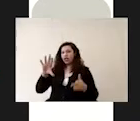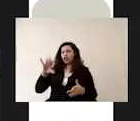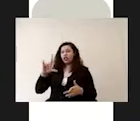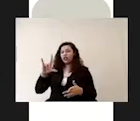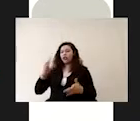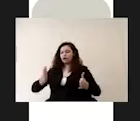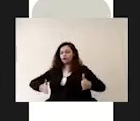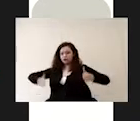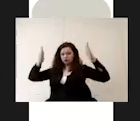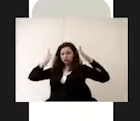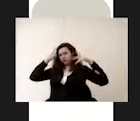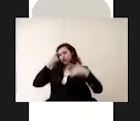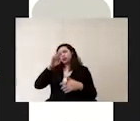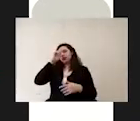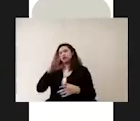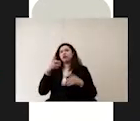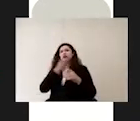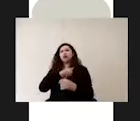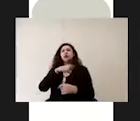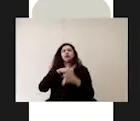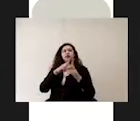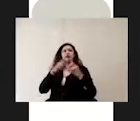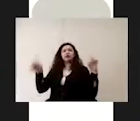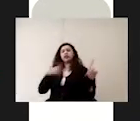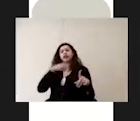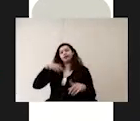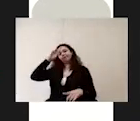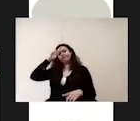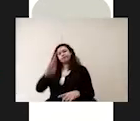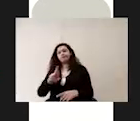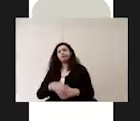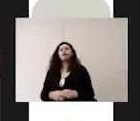todo momento respetar la sana distancia entre los alumnos